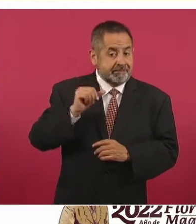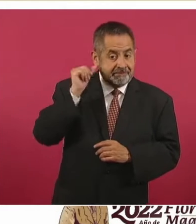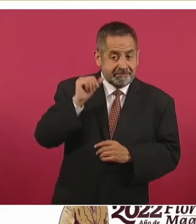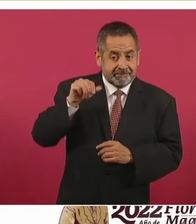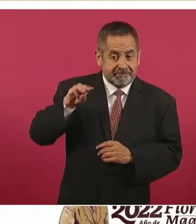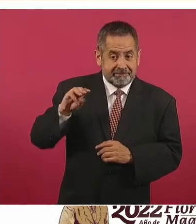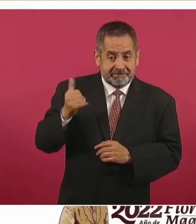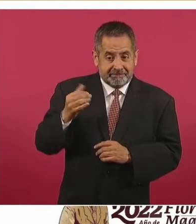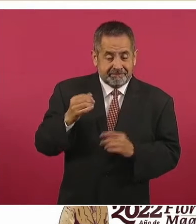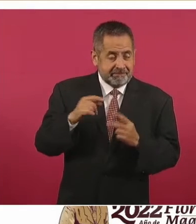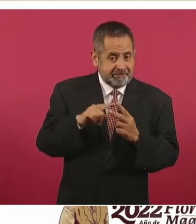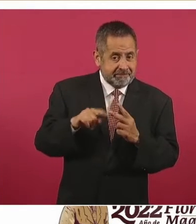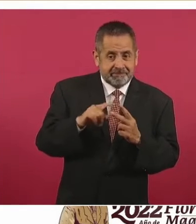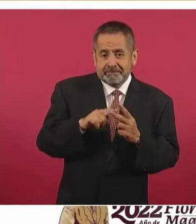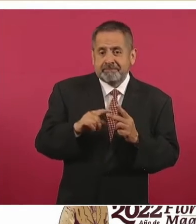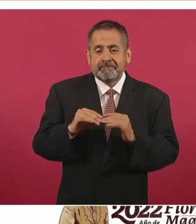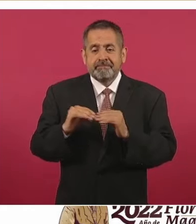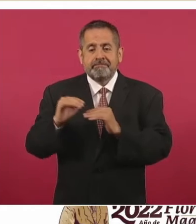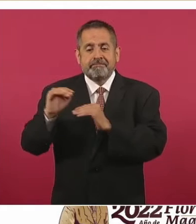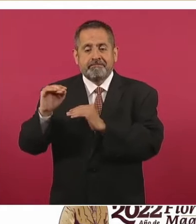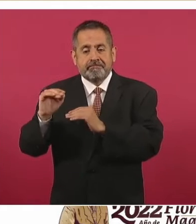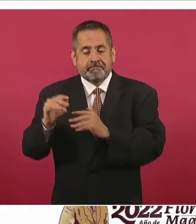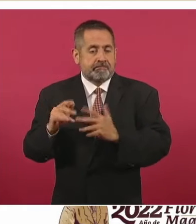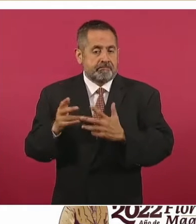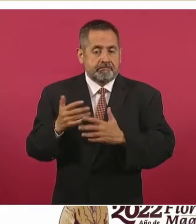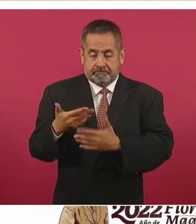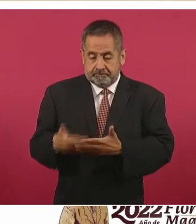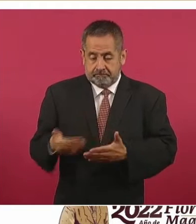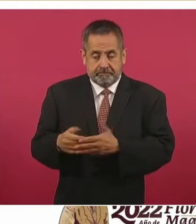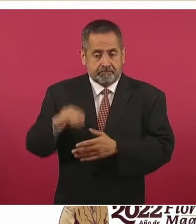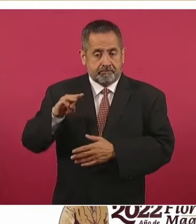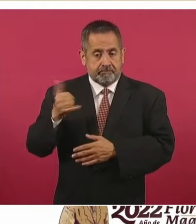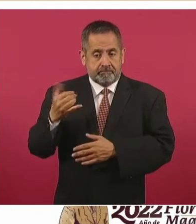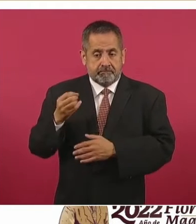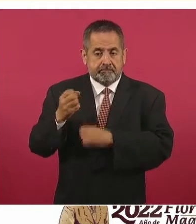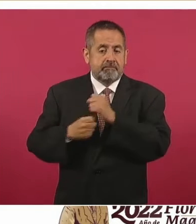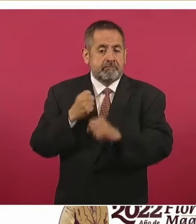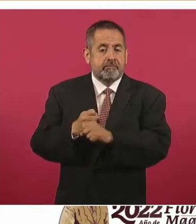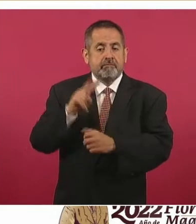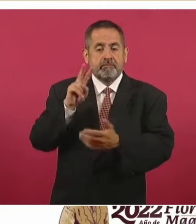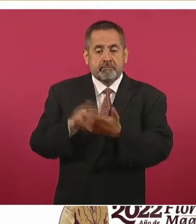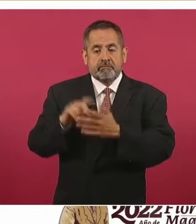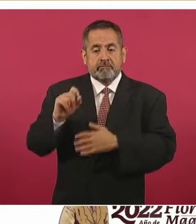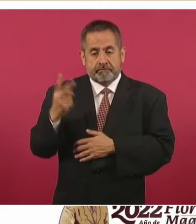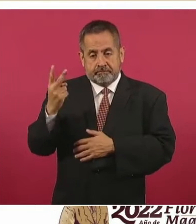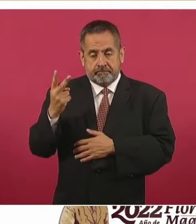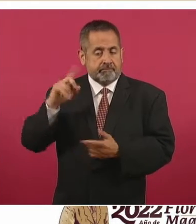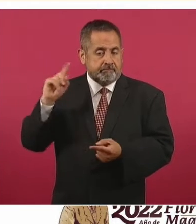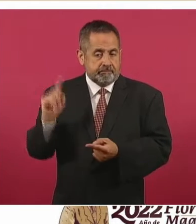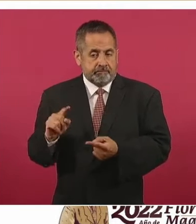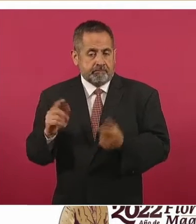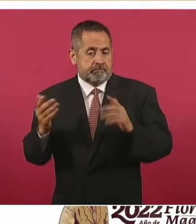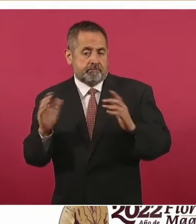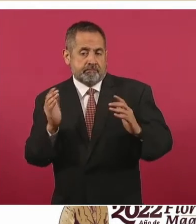Sin embargo, este mayo de dos mil 22 es el más bajo desde hace cinco años. Se